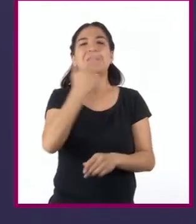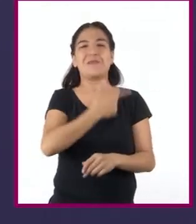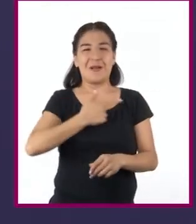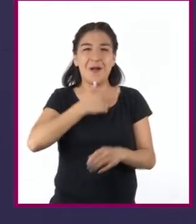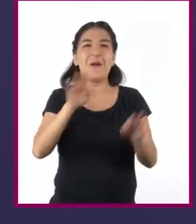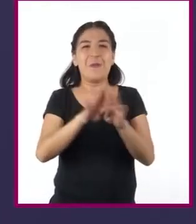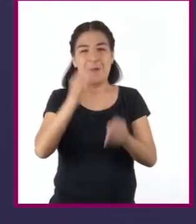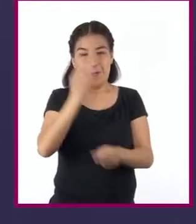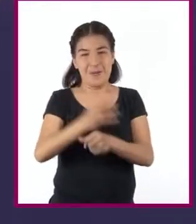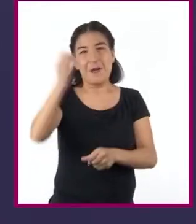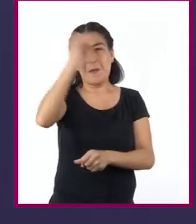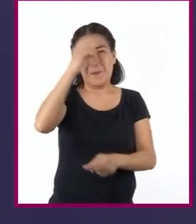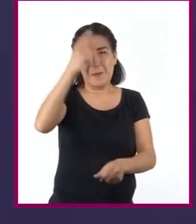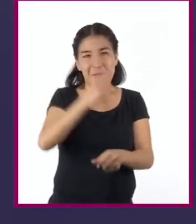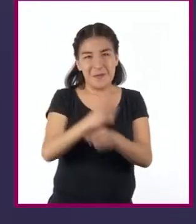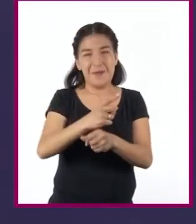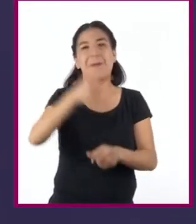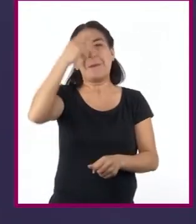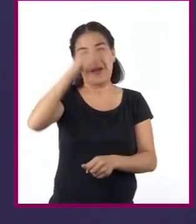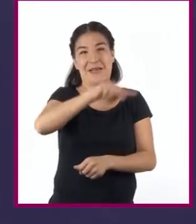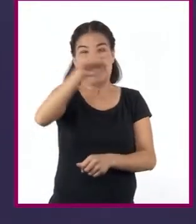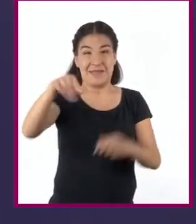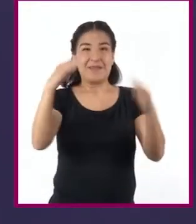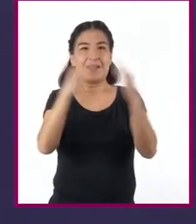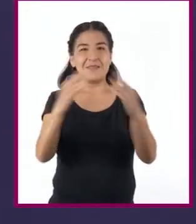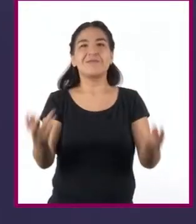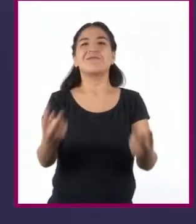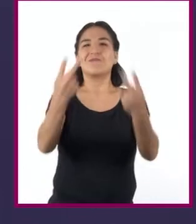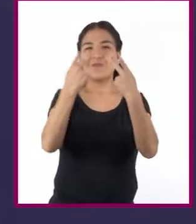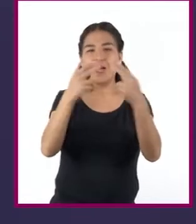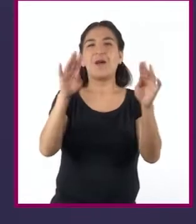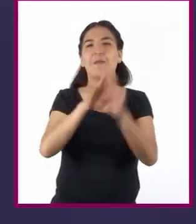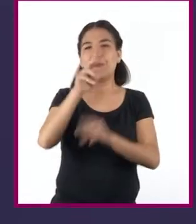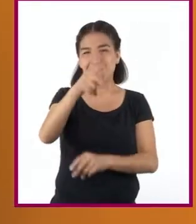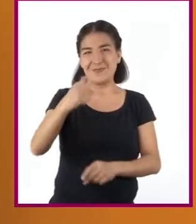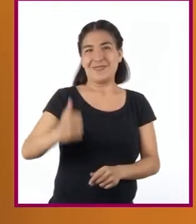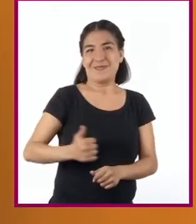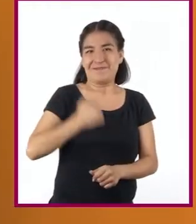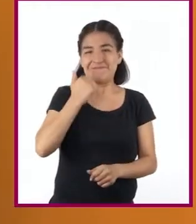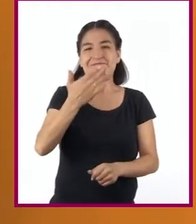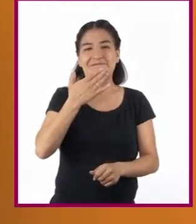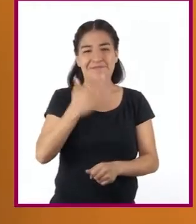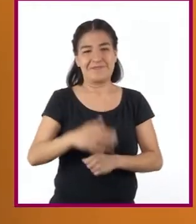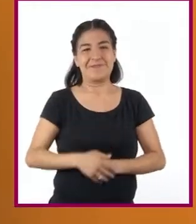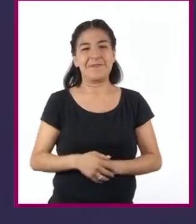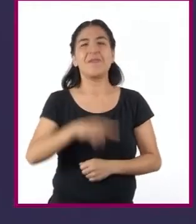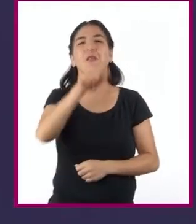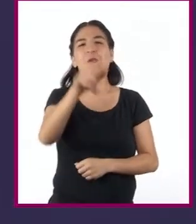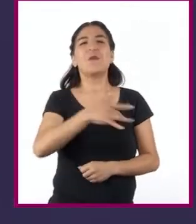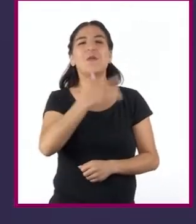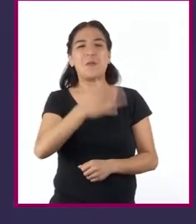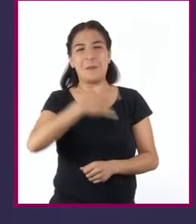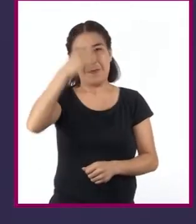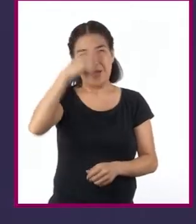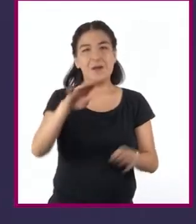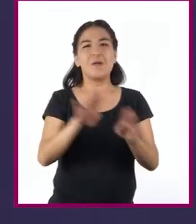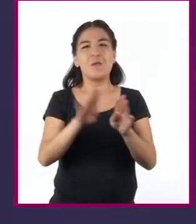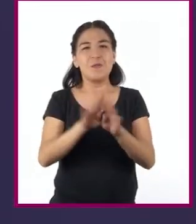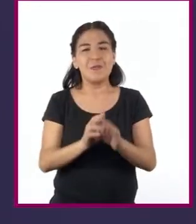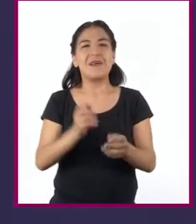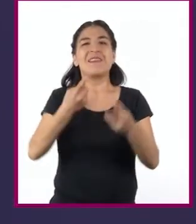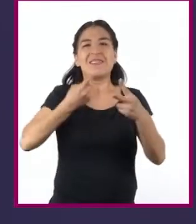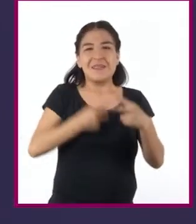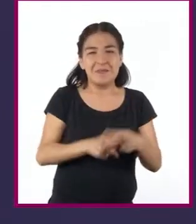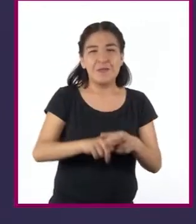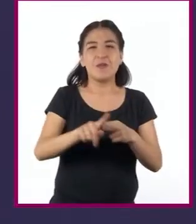magnífica oportunidad para que allá en casa ustedes vean sus ventajas. ¿Qué te parece si para entrar en materia nos